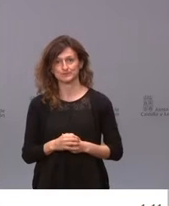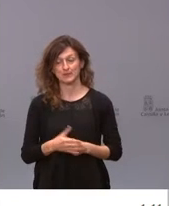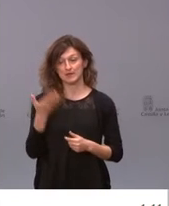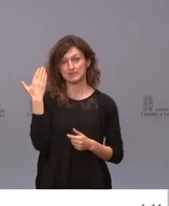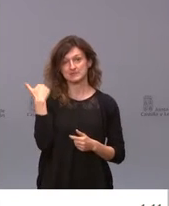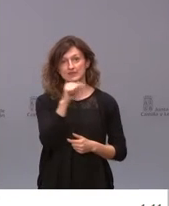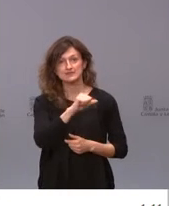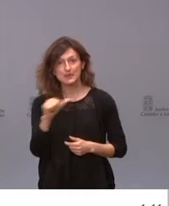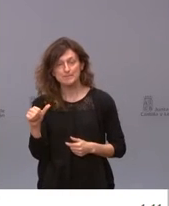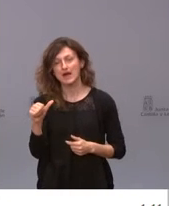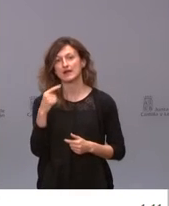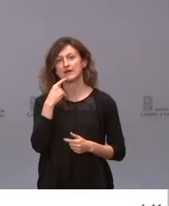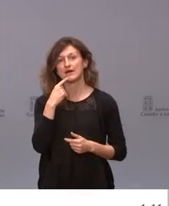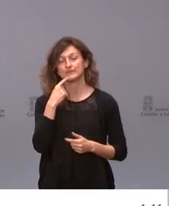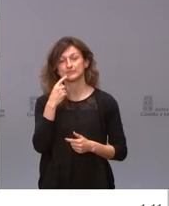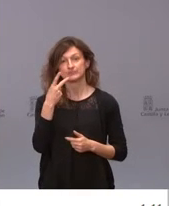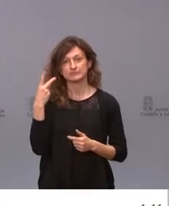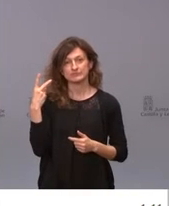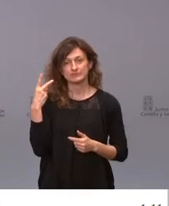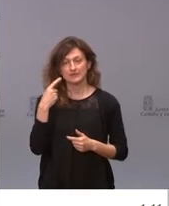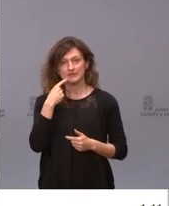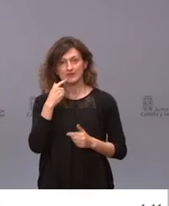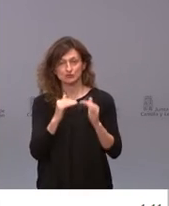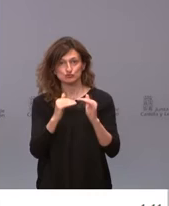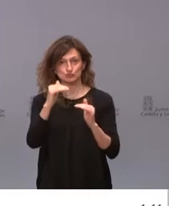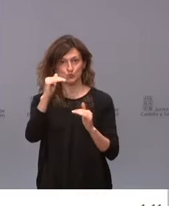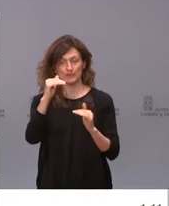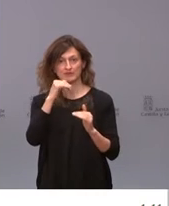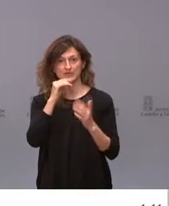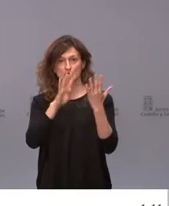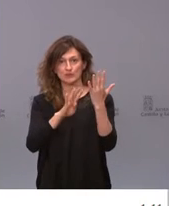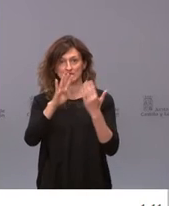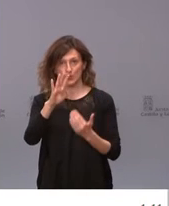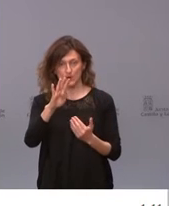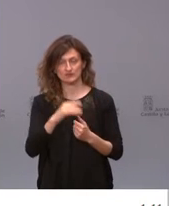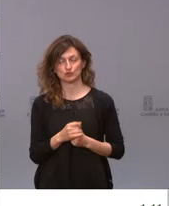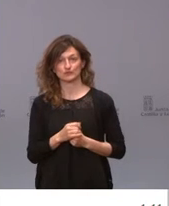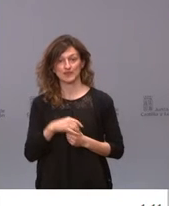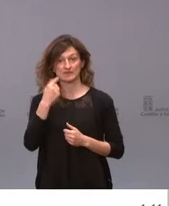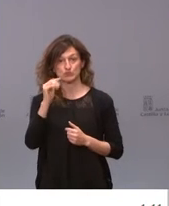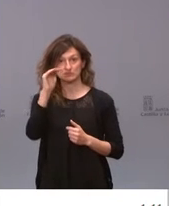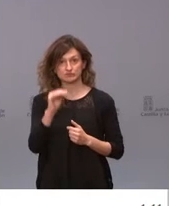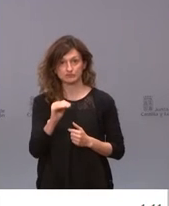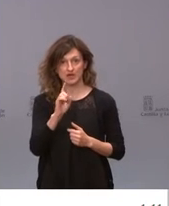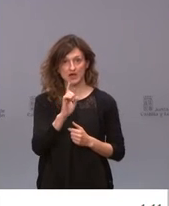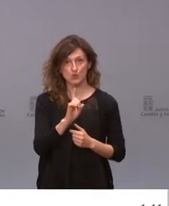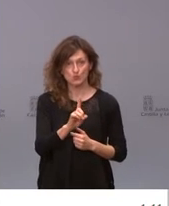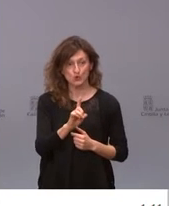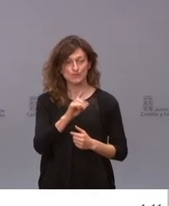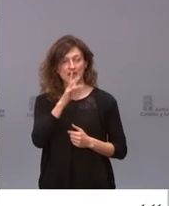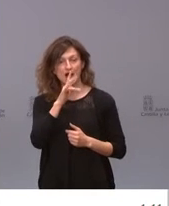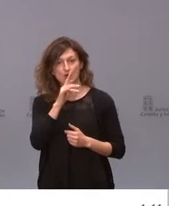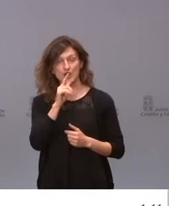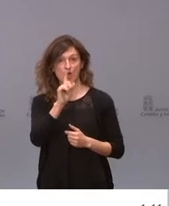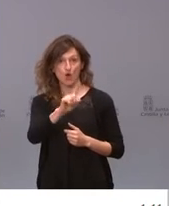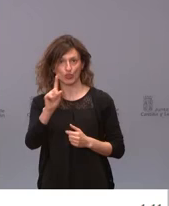pasada el RT subió hasta situarse en una cifra de 1,24, después descendió a 1 y ahora está en 1